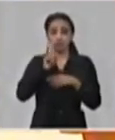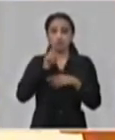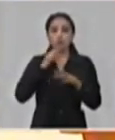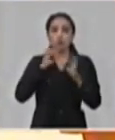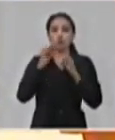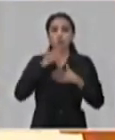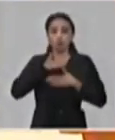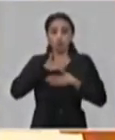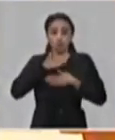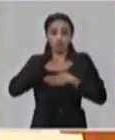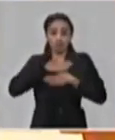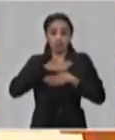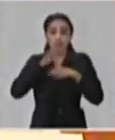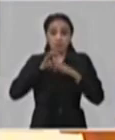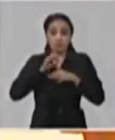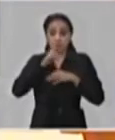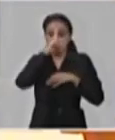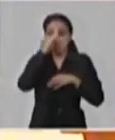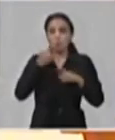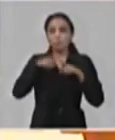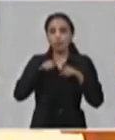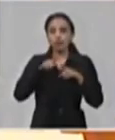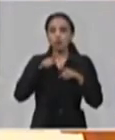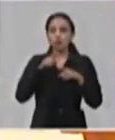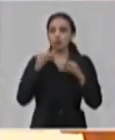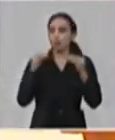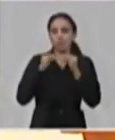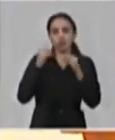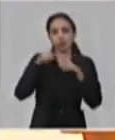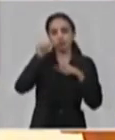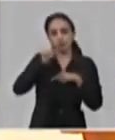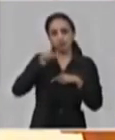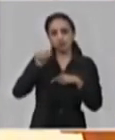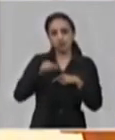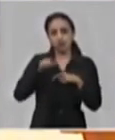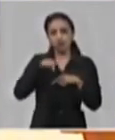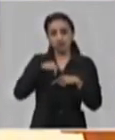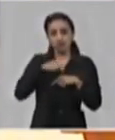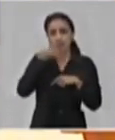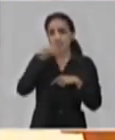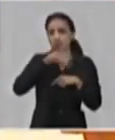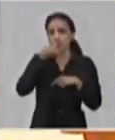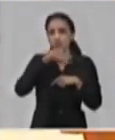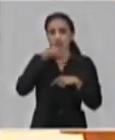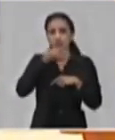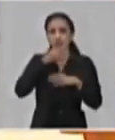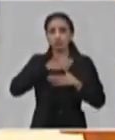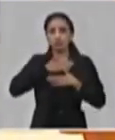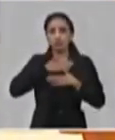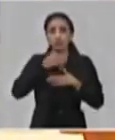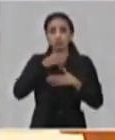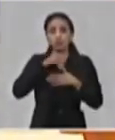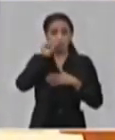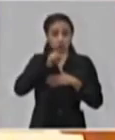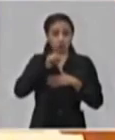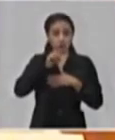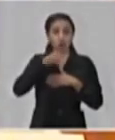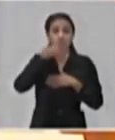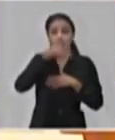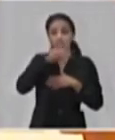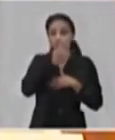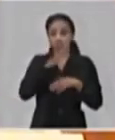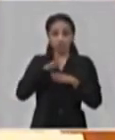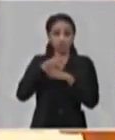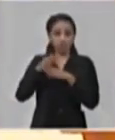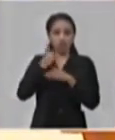pero evitando que otras personas también se enfermen. Aquí se han ido explicando en las propias intervenciones algunas de las